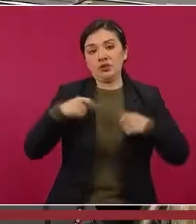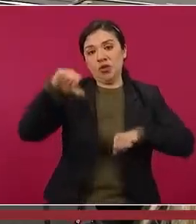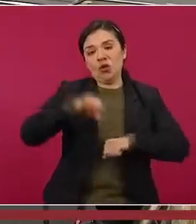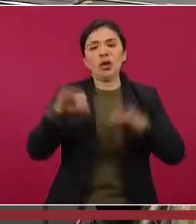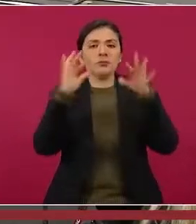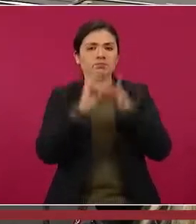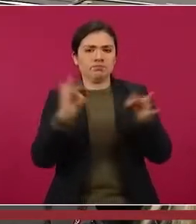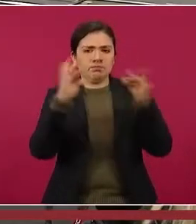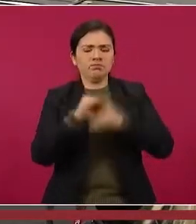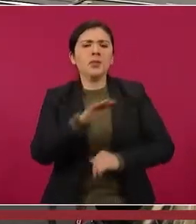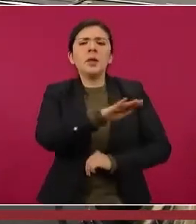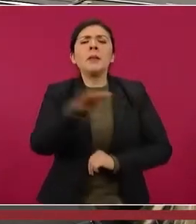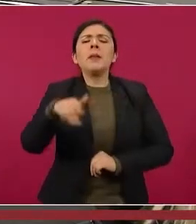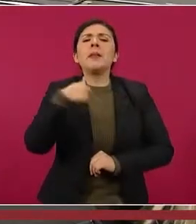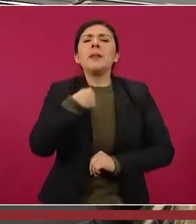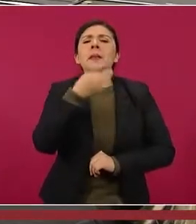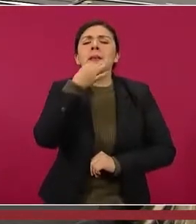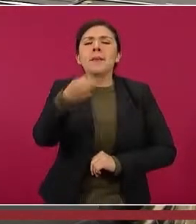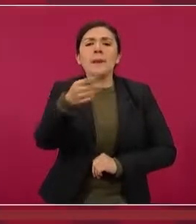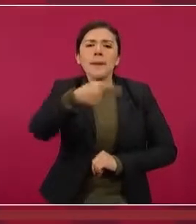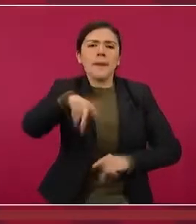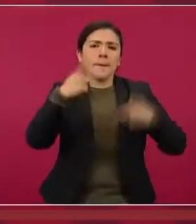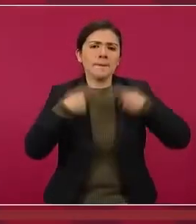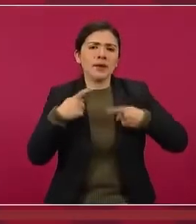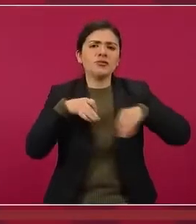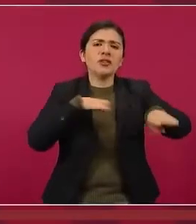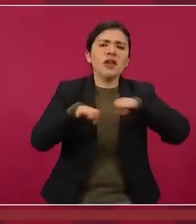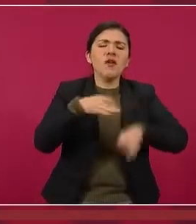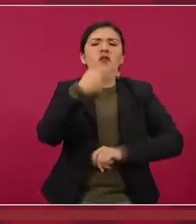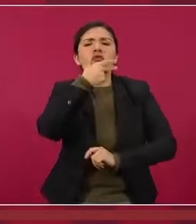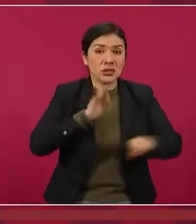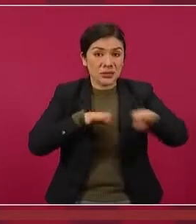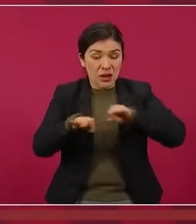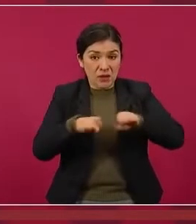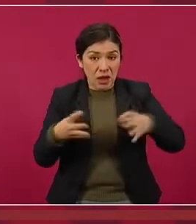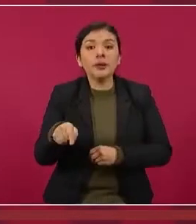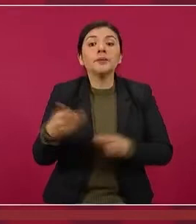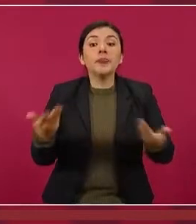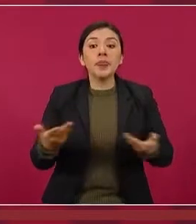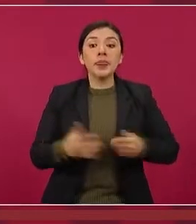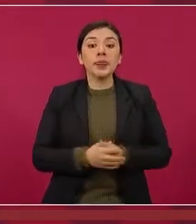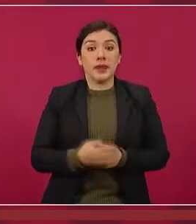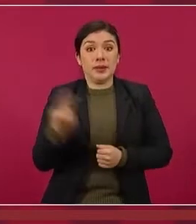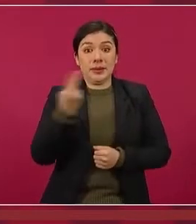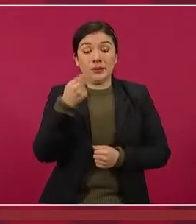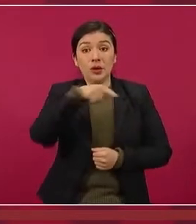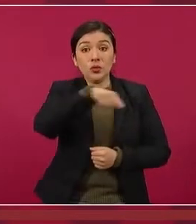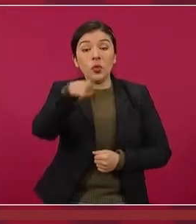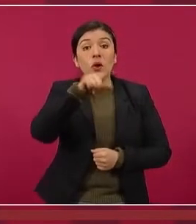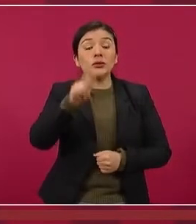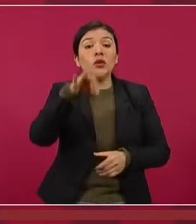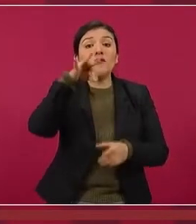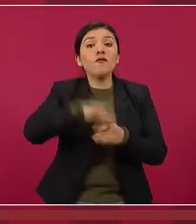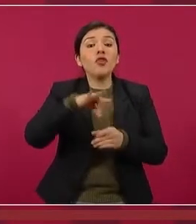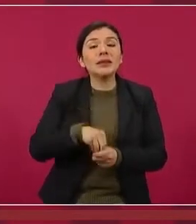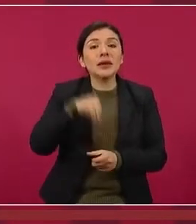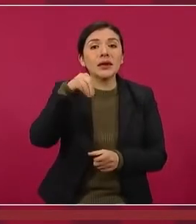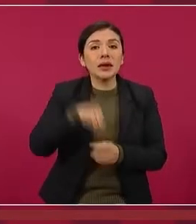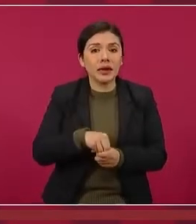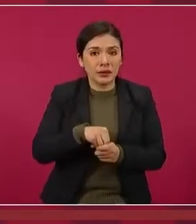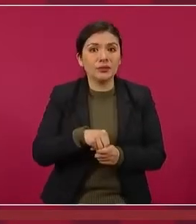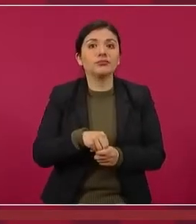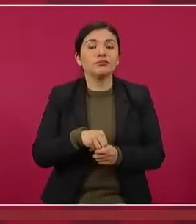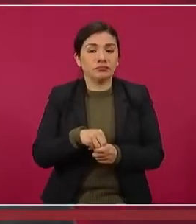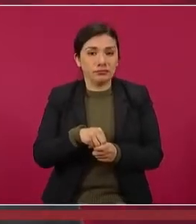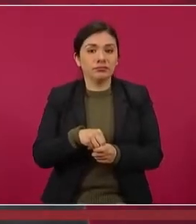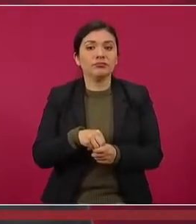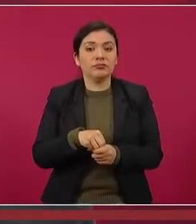Decirle a las trabajadoras, los trabajadores que voto libre, secreto, como